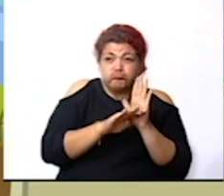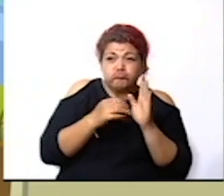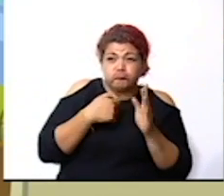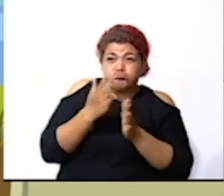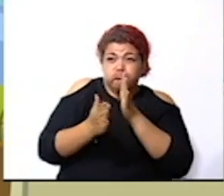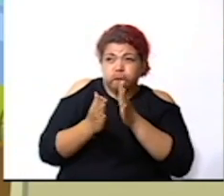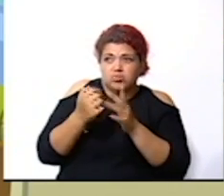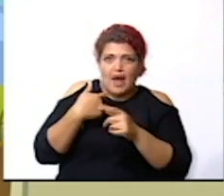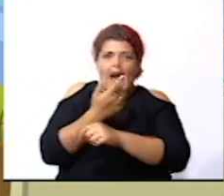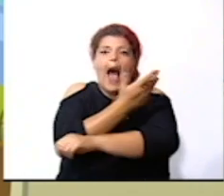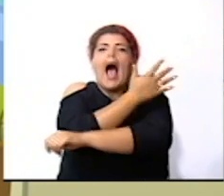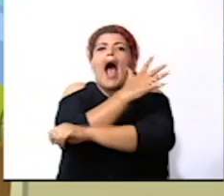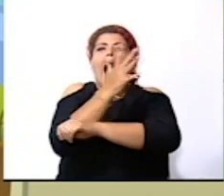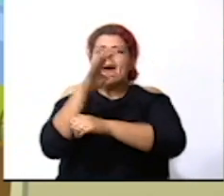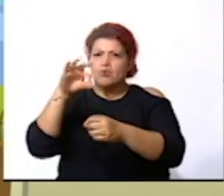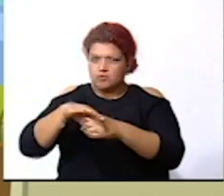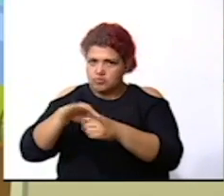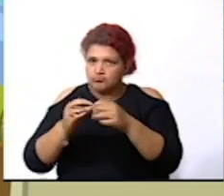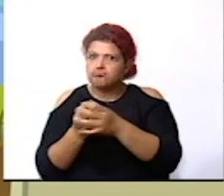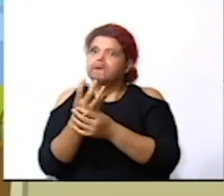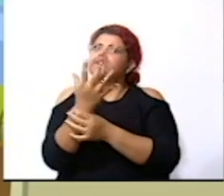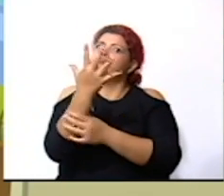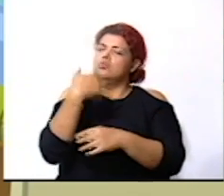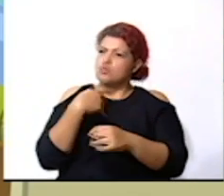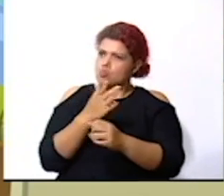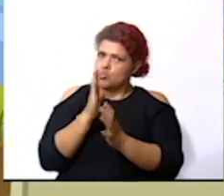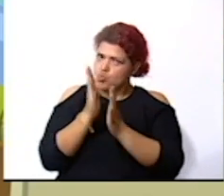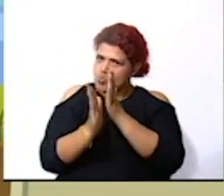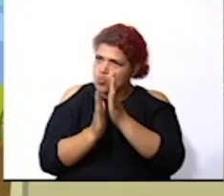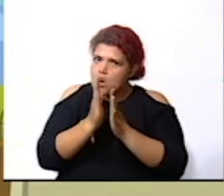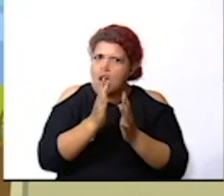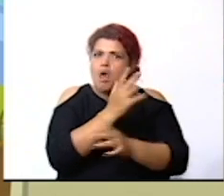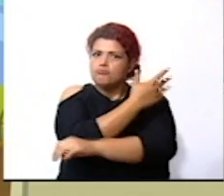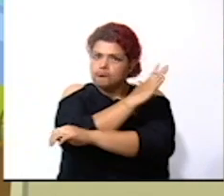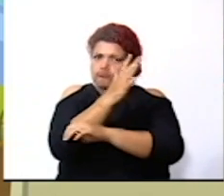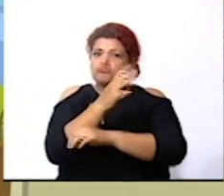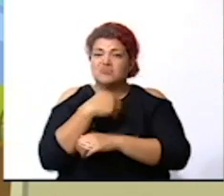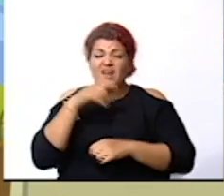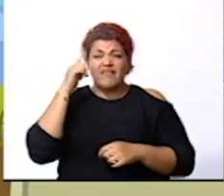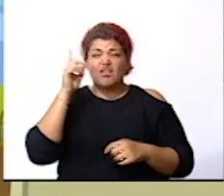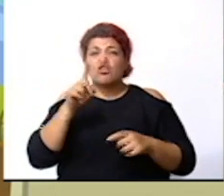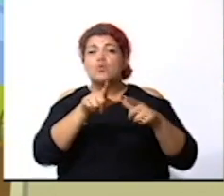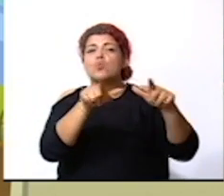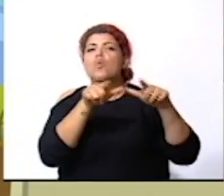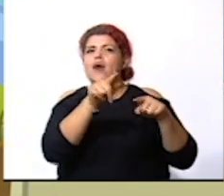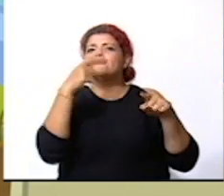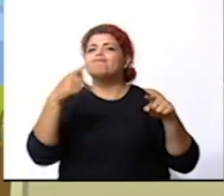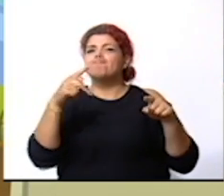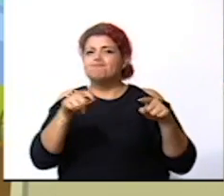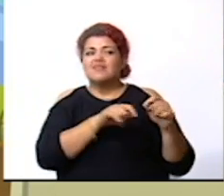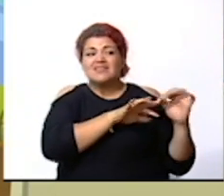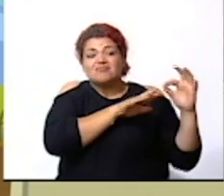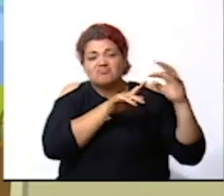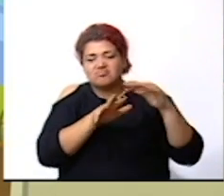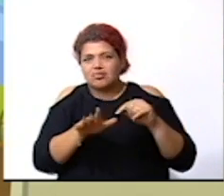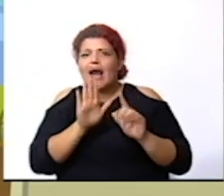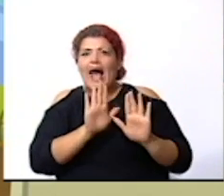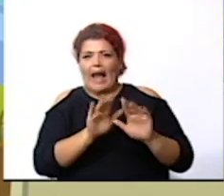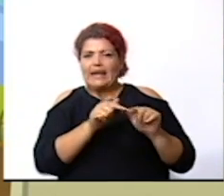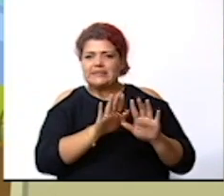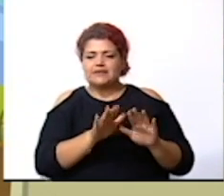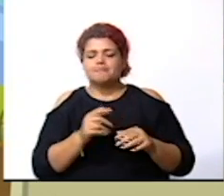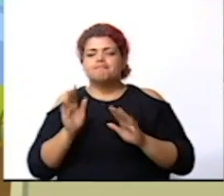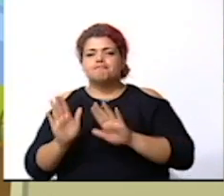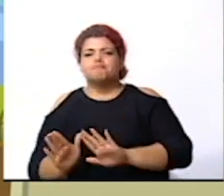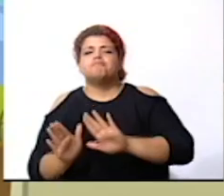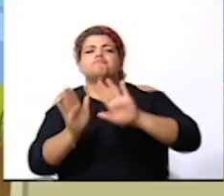además ver cuáles son las zonas de amenaza eso es con respecto a los deslizamientos vamos a ir viendo